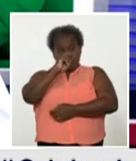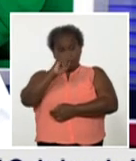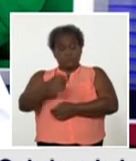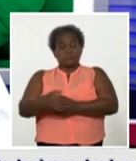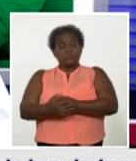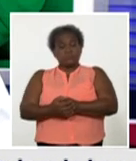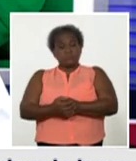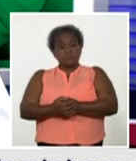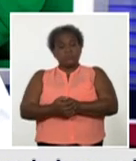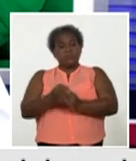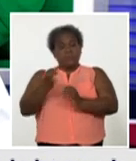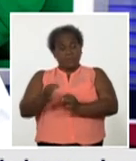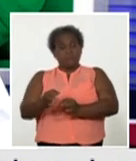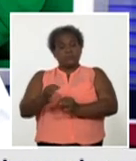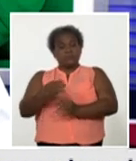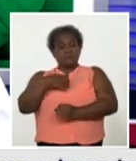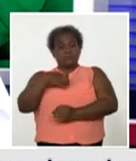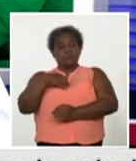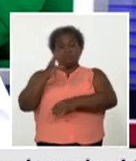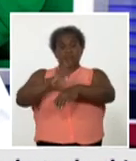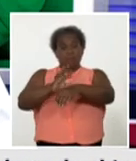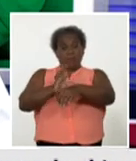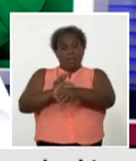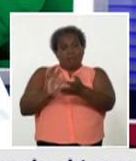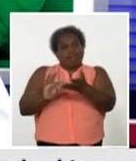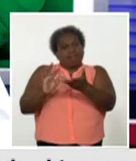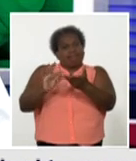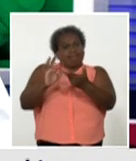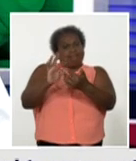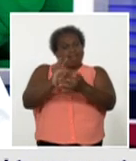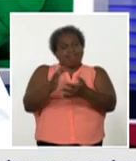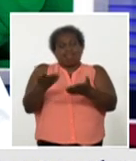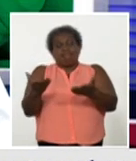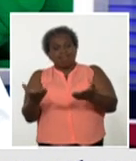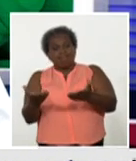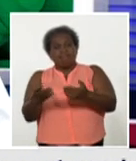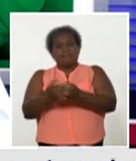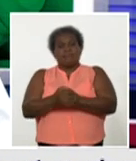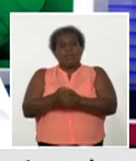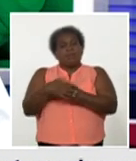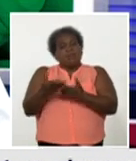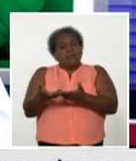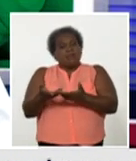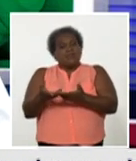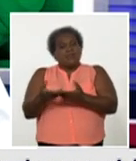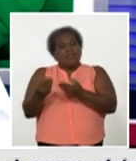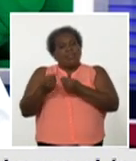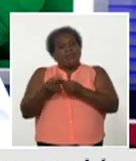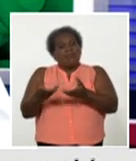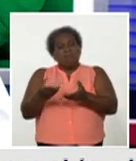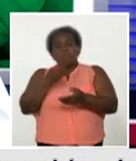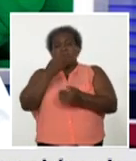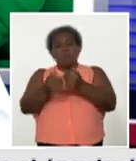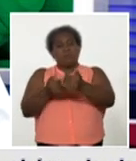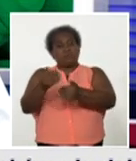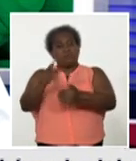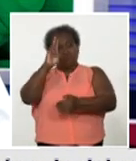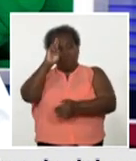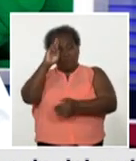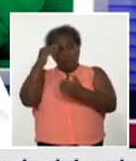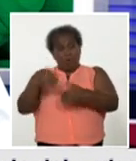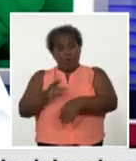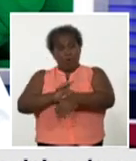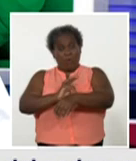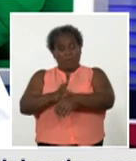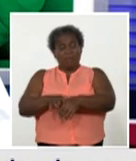realmente un grupo de comorbilidades que él hacía muy vulnerable a una evolución desfavorable. Fallece